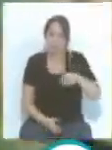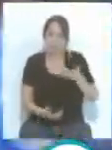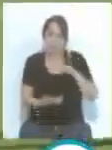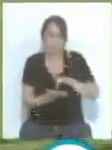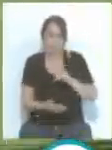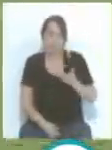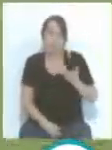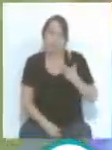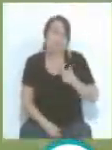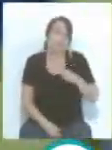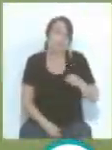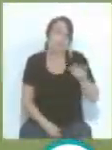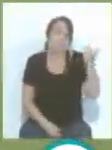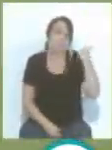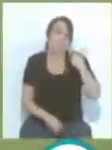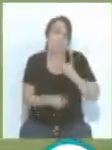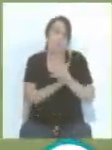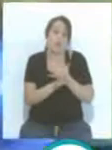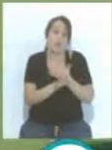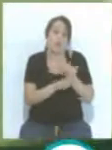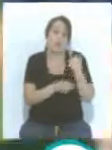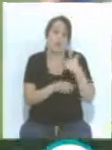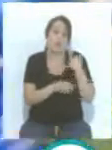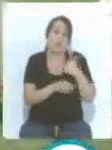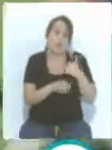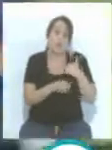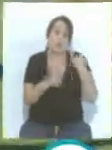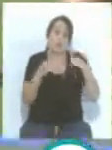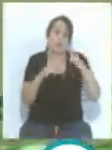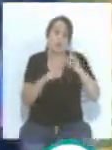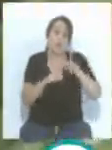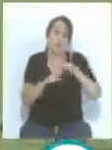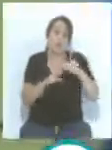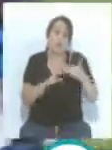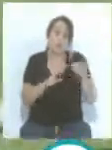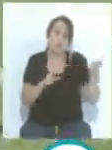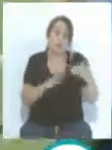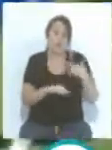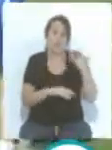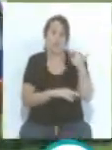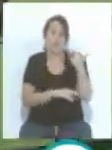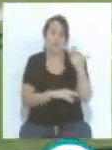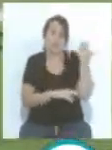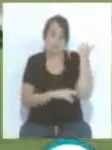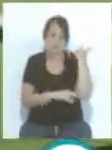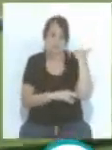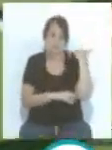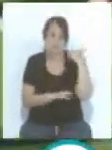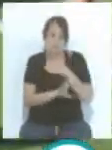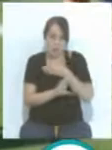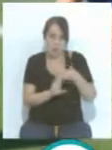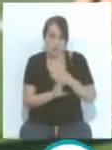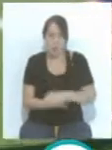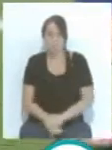lo cual el jugador ya estaba fuera de los entrenamientos desde el pasado viernes. O sea que fue tomado con